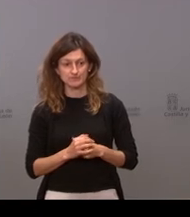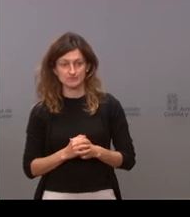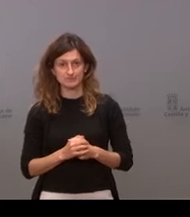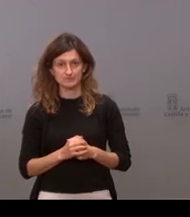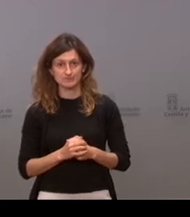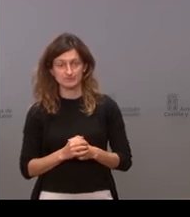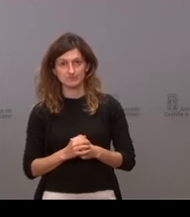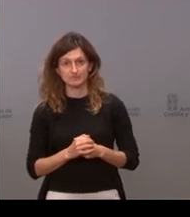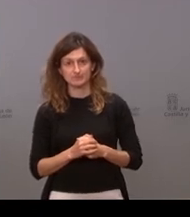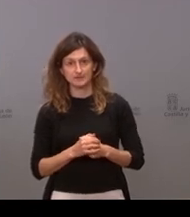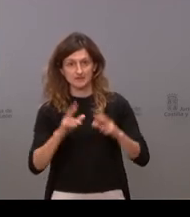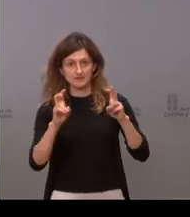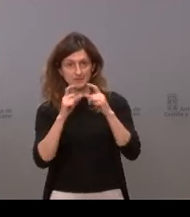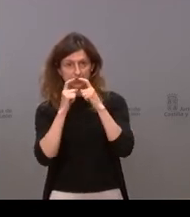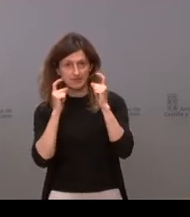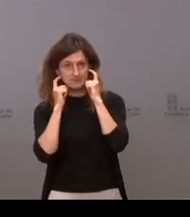de la mascarilla